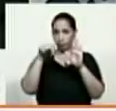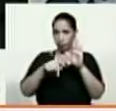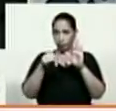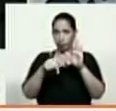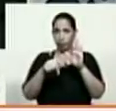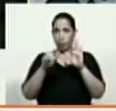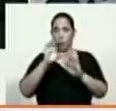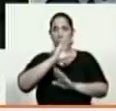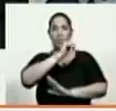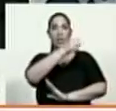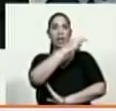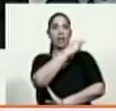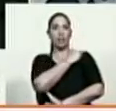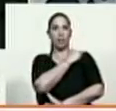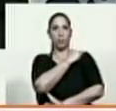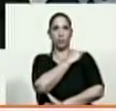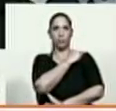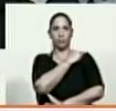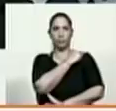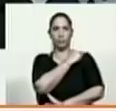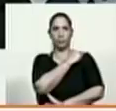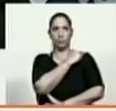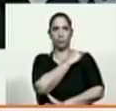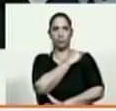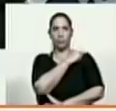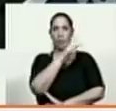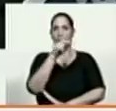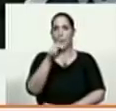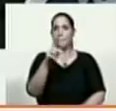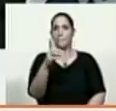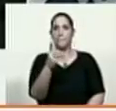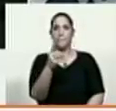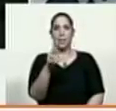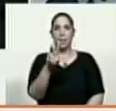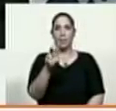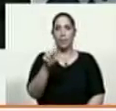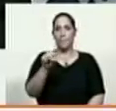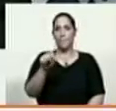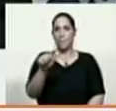como directivos de PDVSA y de CITCO.